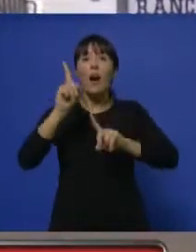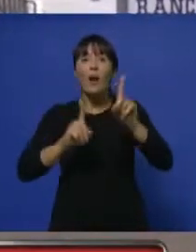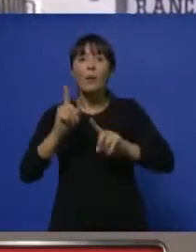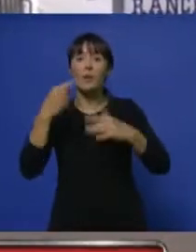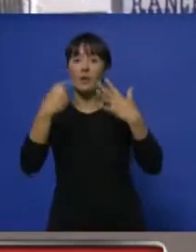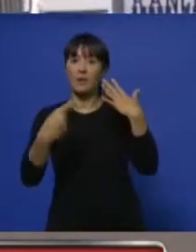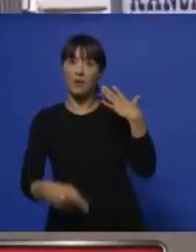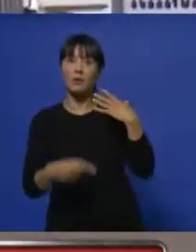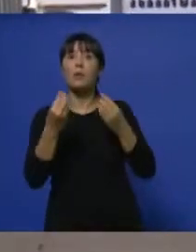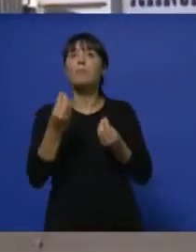los municercas.